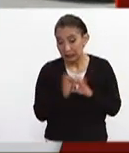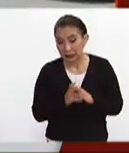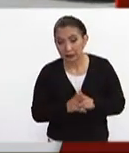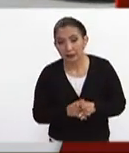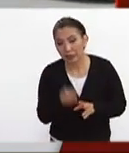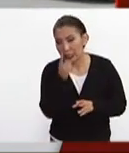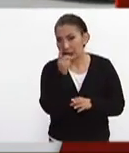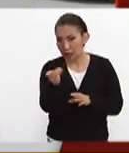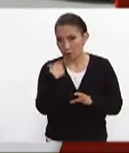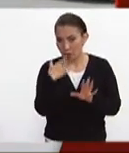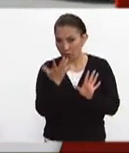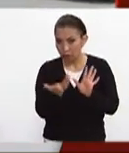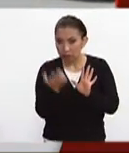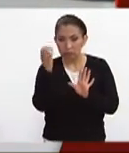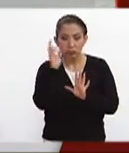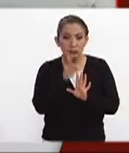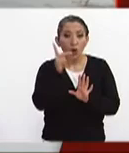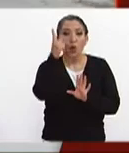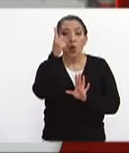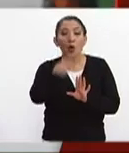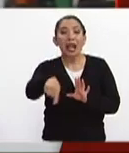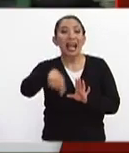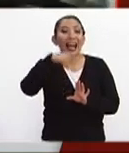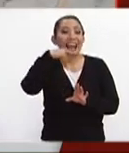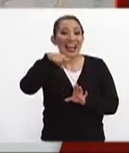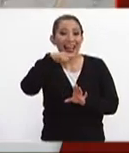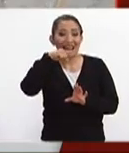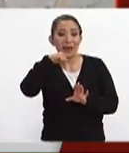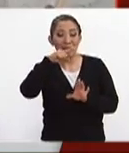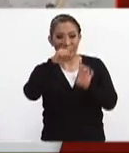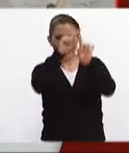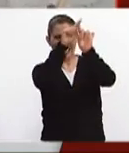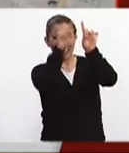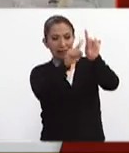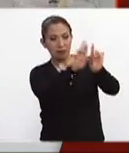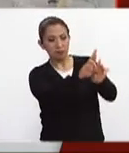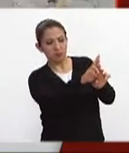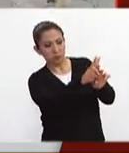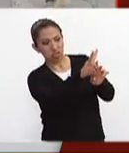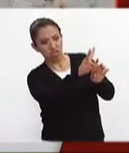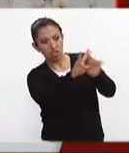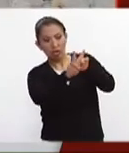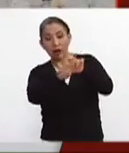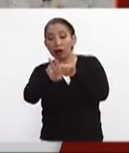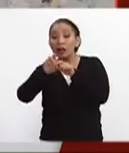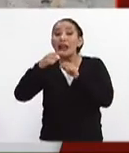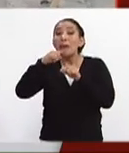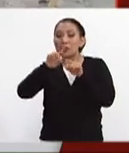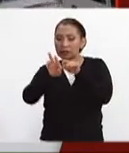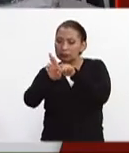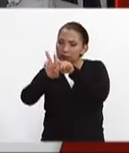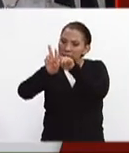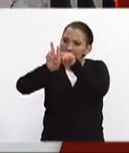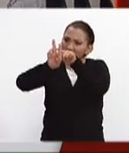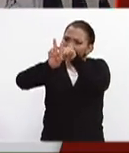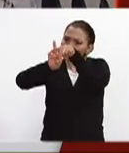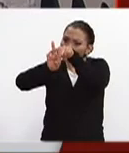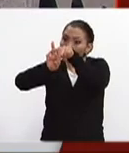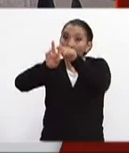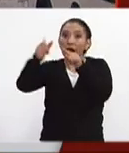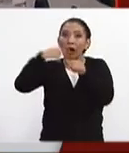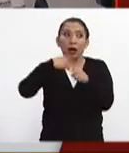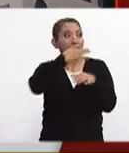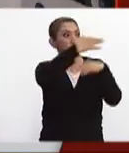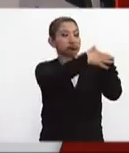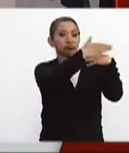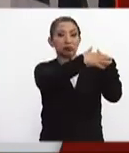hacerlo de manera empírica un lápiz una grieta que tenga el tamaño de un lápiz requiere que sea revisada por una autoridad